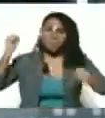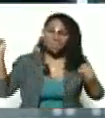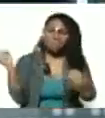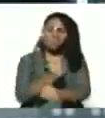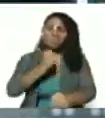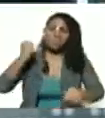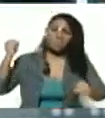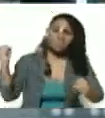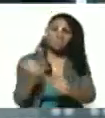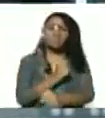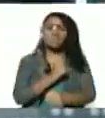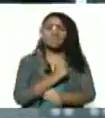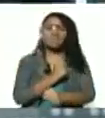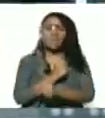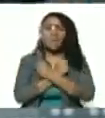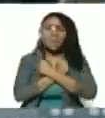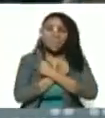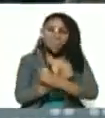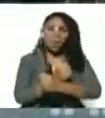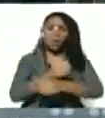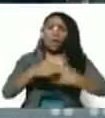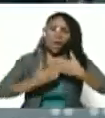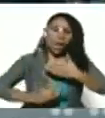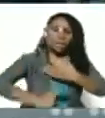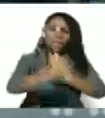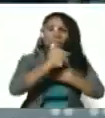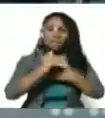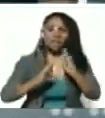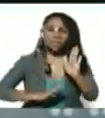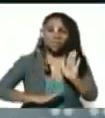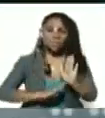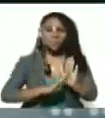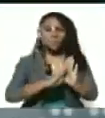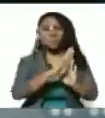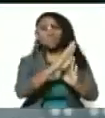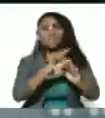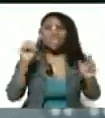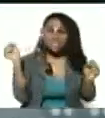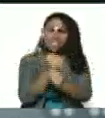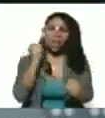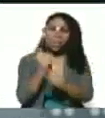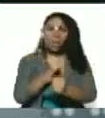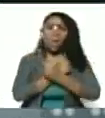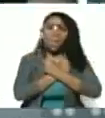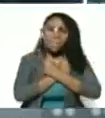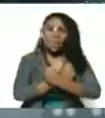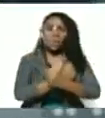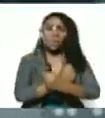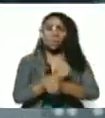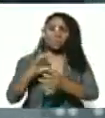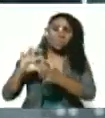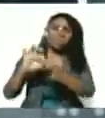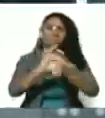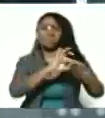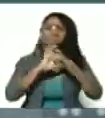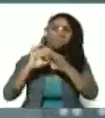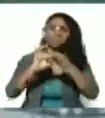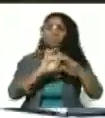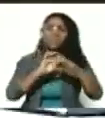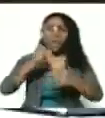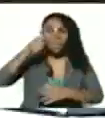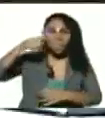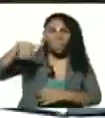y nuestro amor saldremos adelante. Con el trabajo y el amor unidos de los pueblos